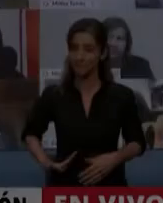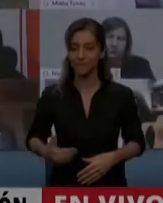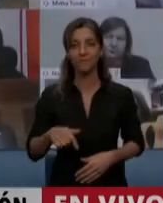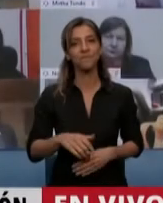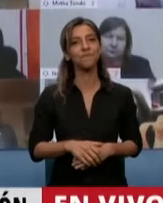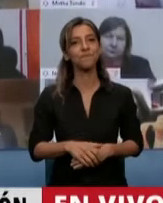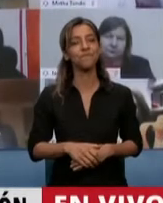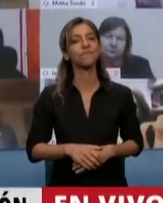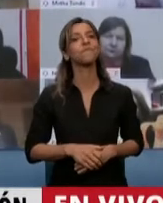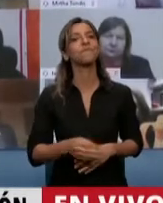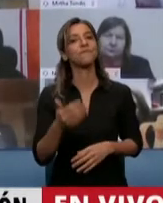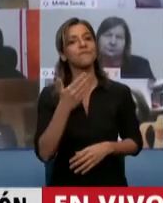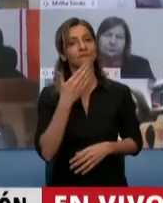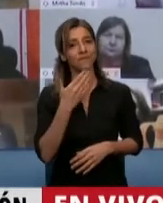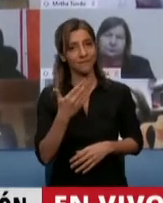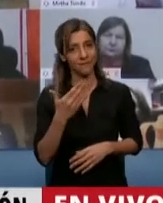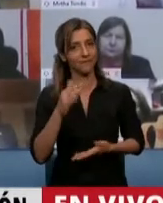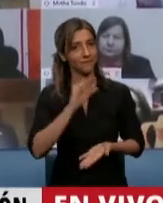Tiene la palabra el diputado Aldo Leiva.